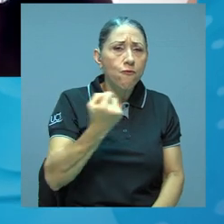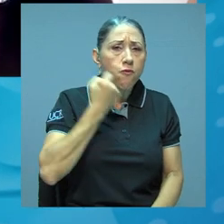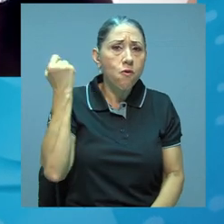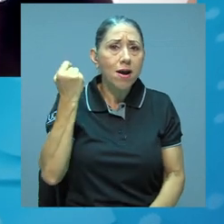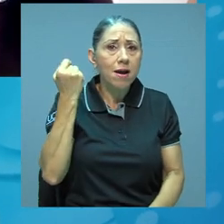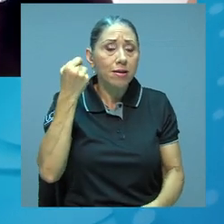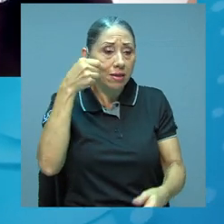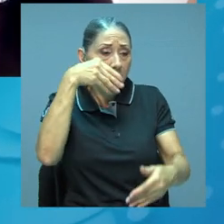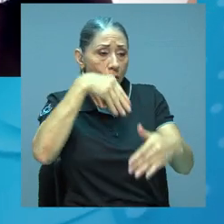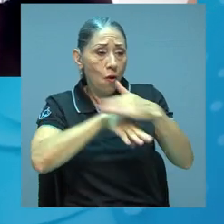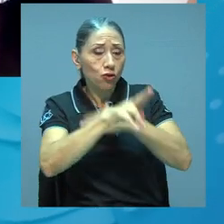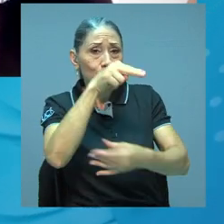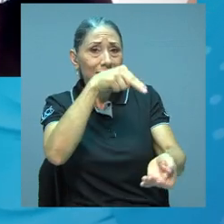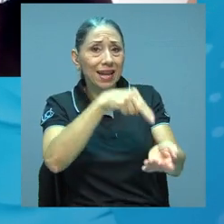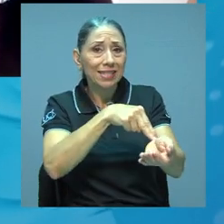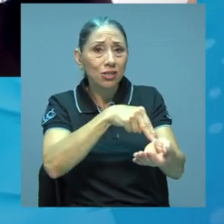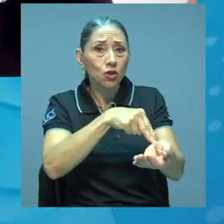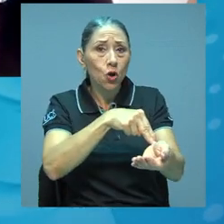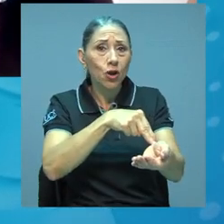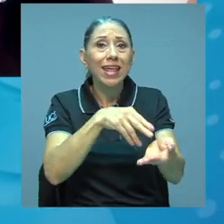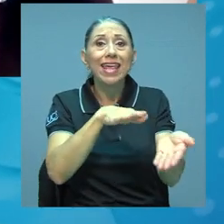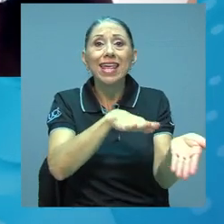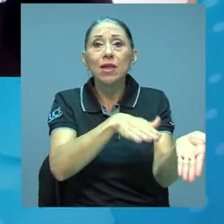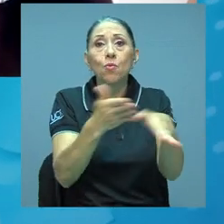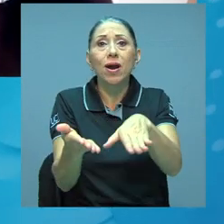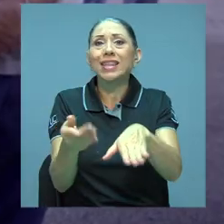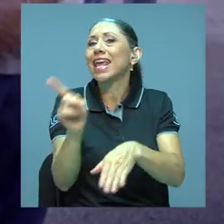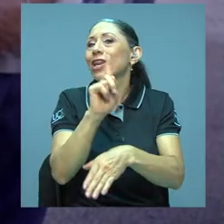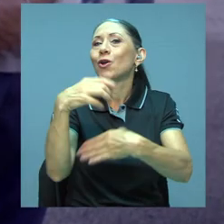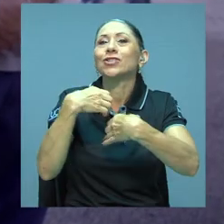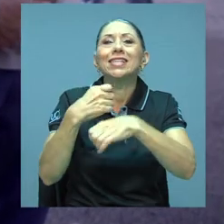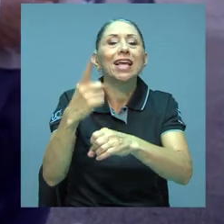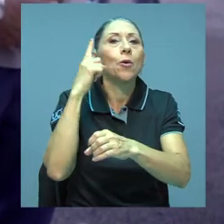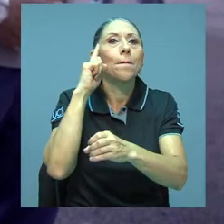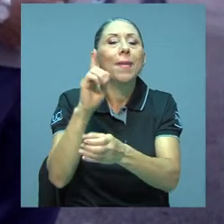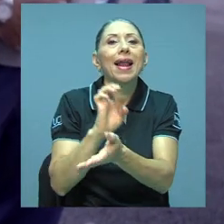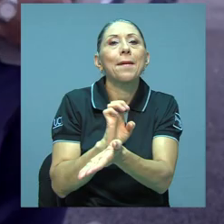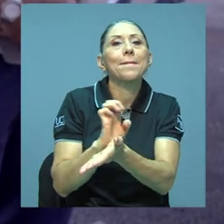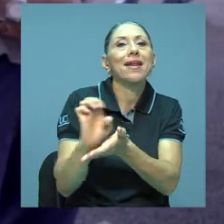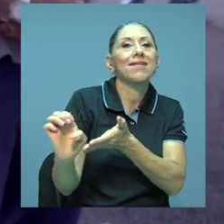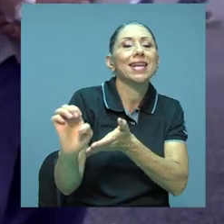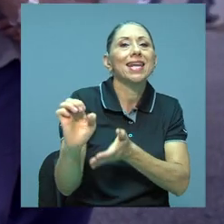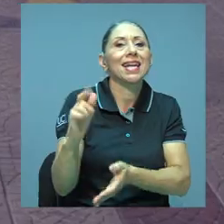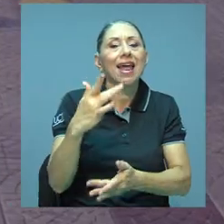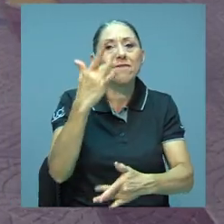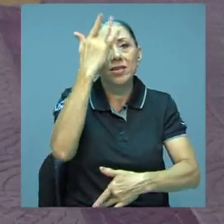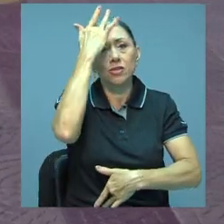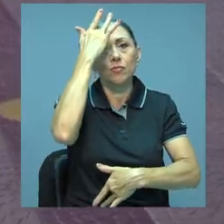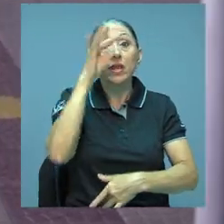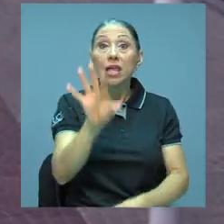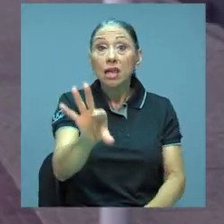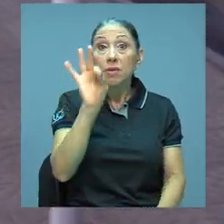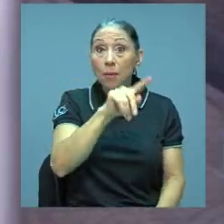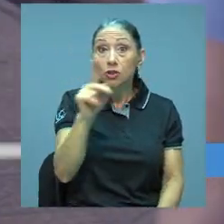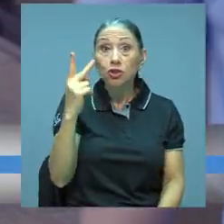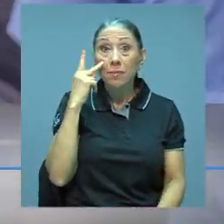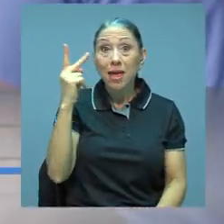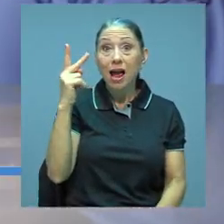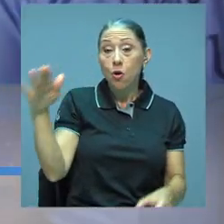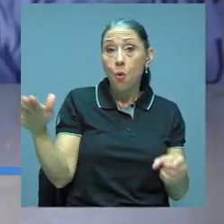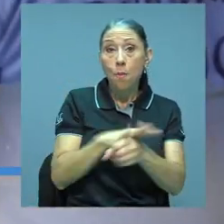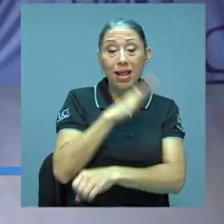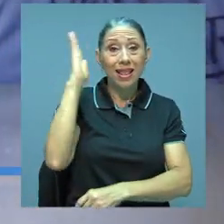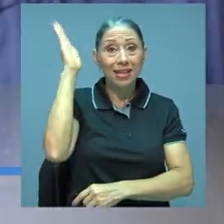hospitalización y muerte. No se hicieron para prevenir la infección. Les invitamos a que vean la